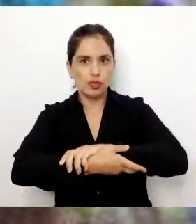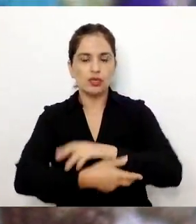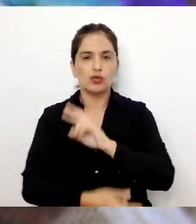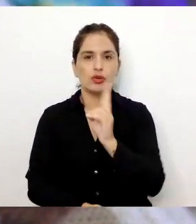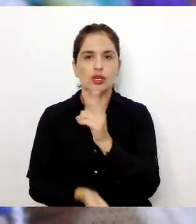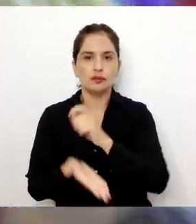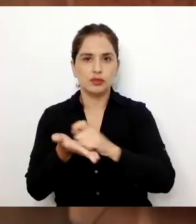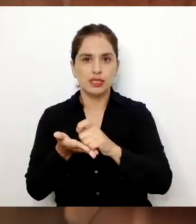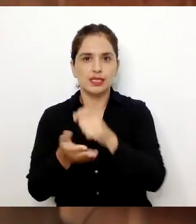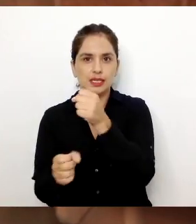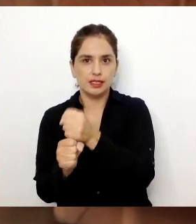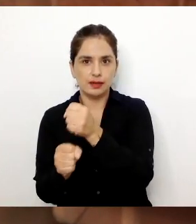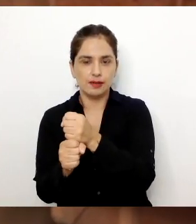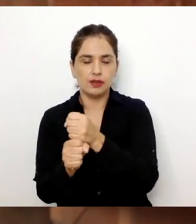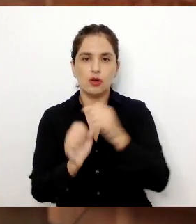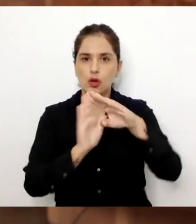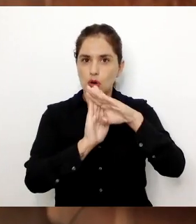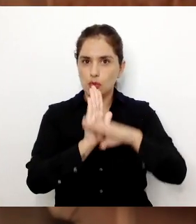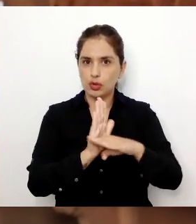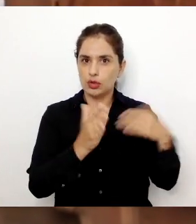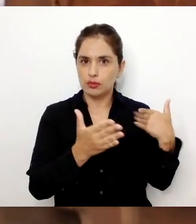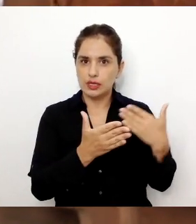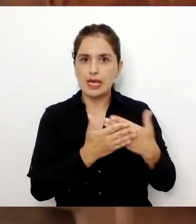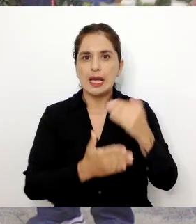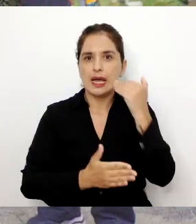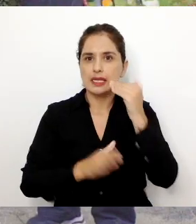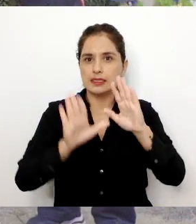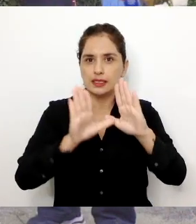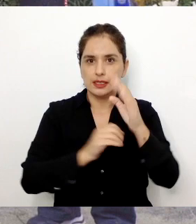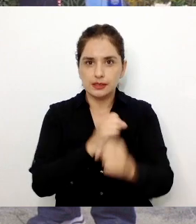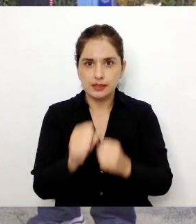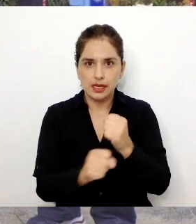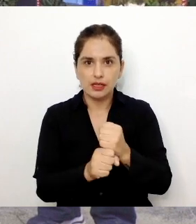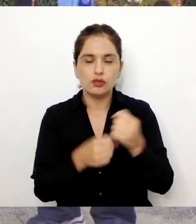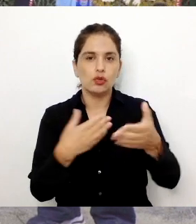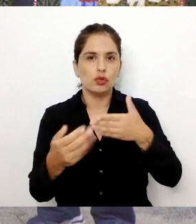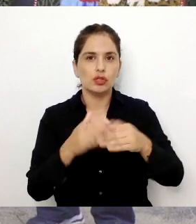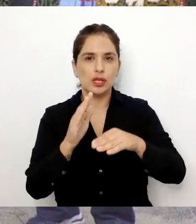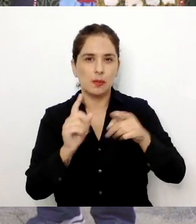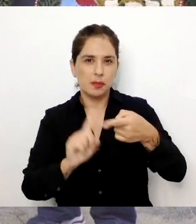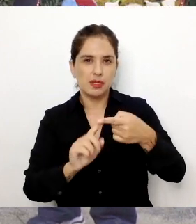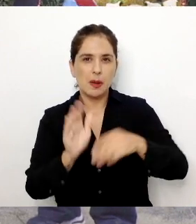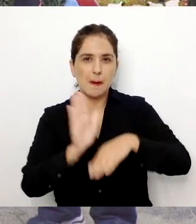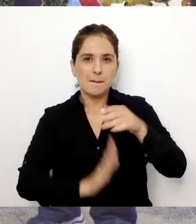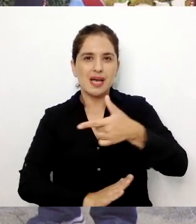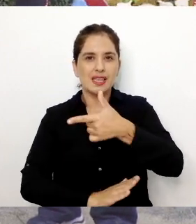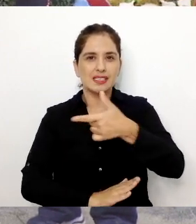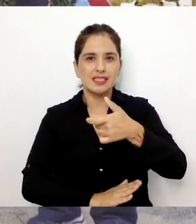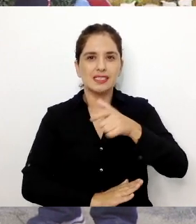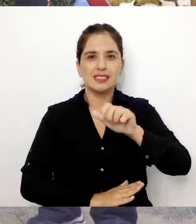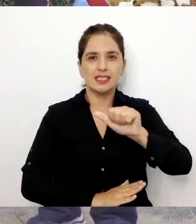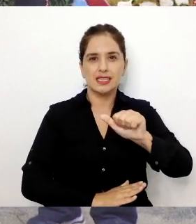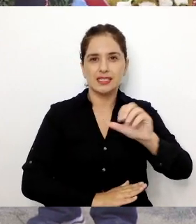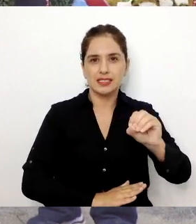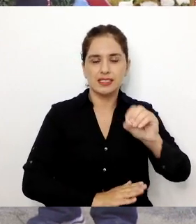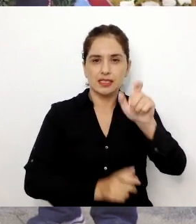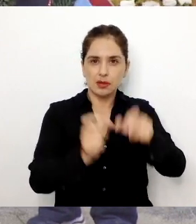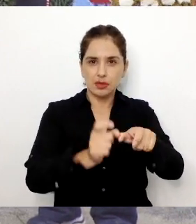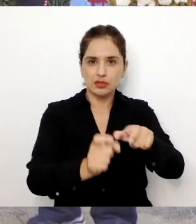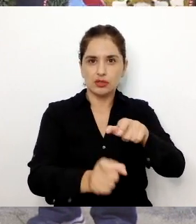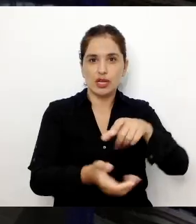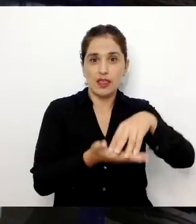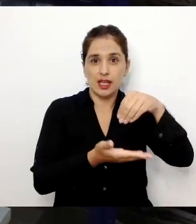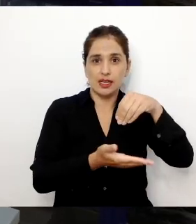Subsecretaría del Trabajo. Es un programa que lleva casi 10 años y en el que han participado más de 760 cultores desde Arica